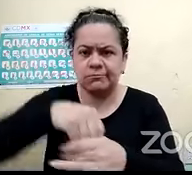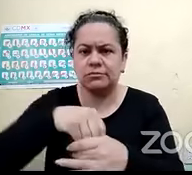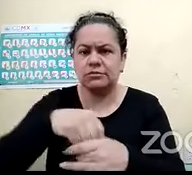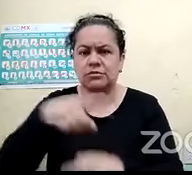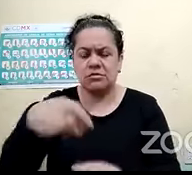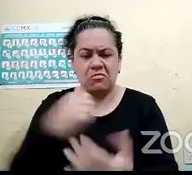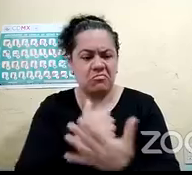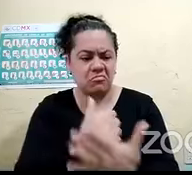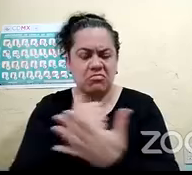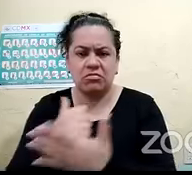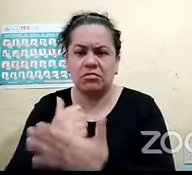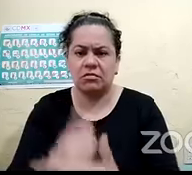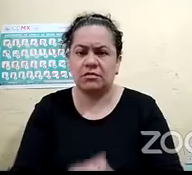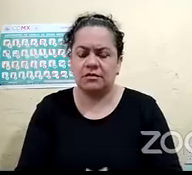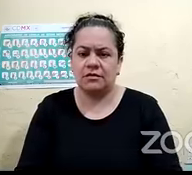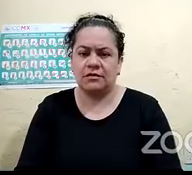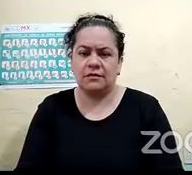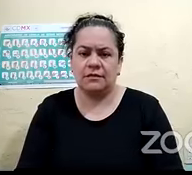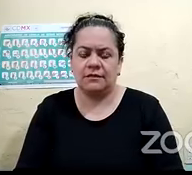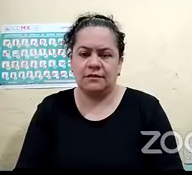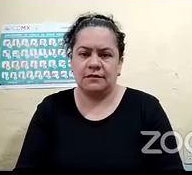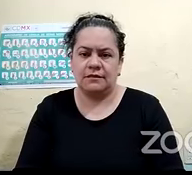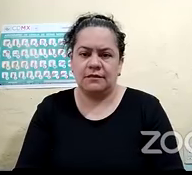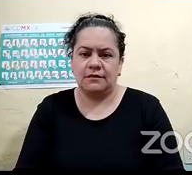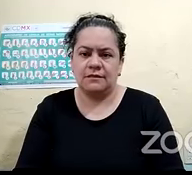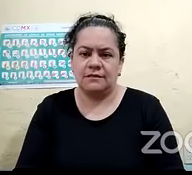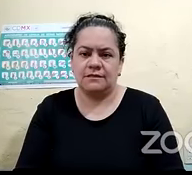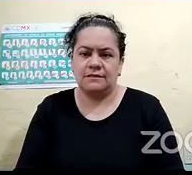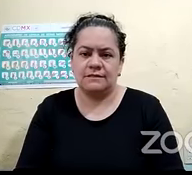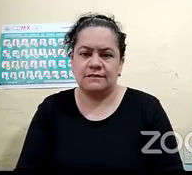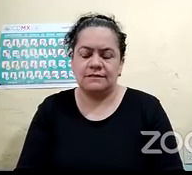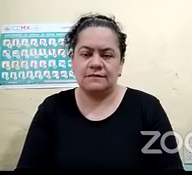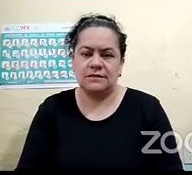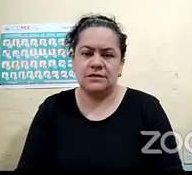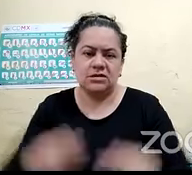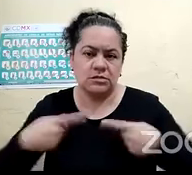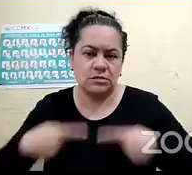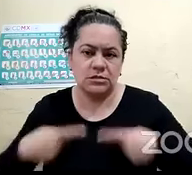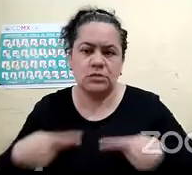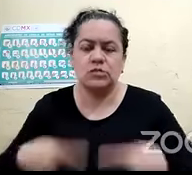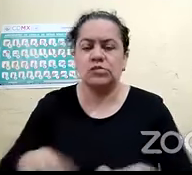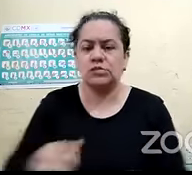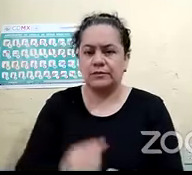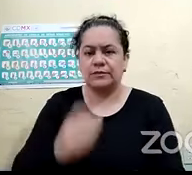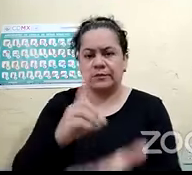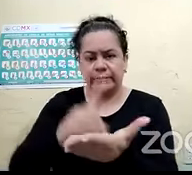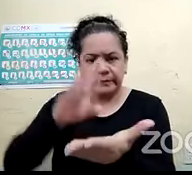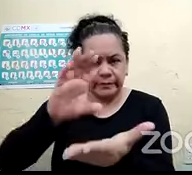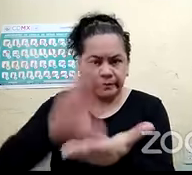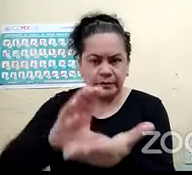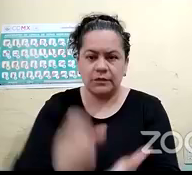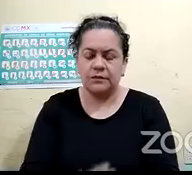favorecer la vida diaria de los seres humanos más desprotegidos.